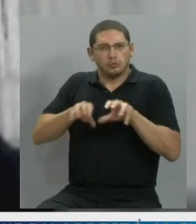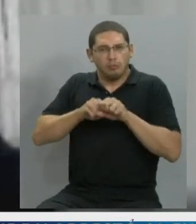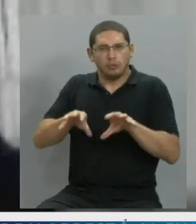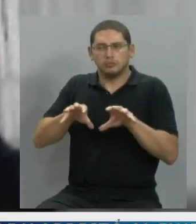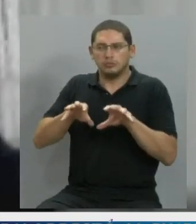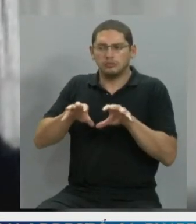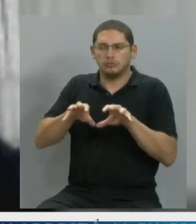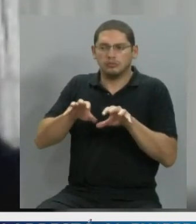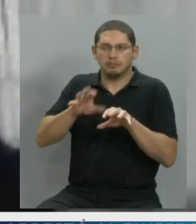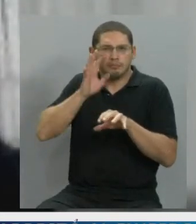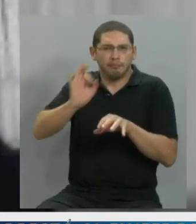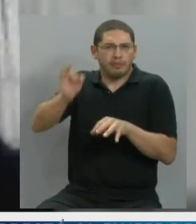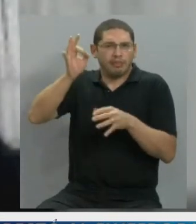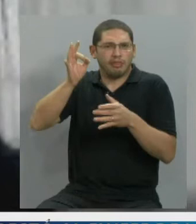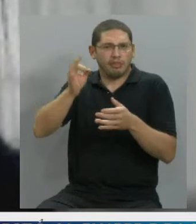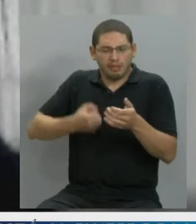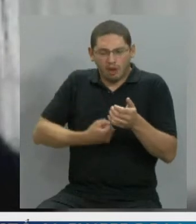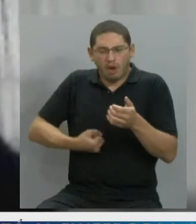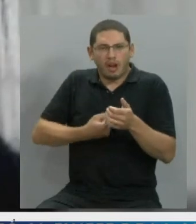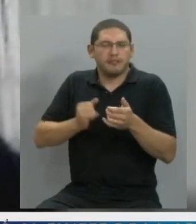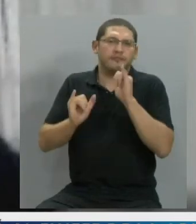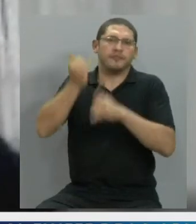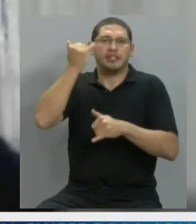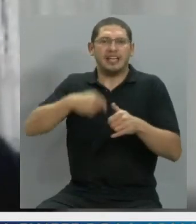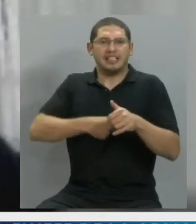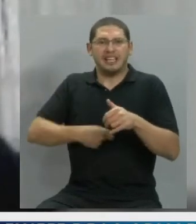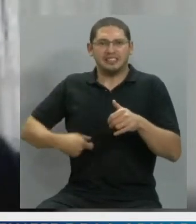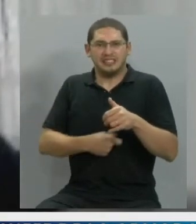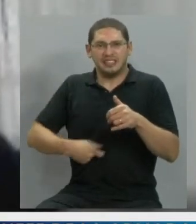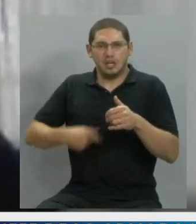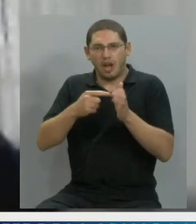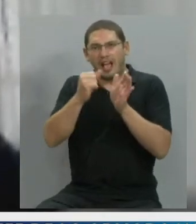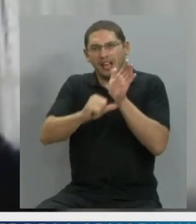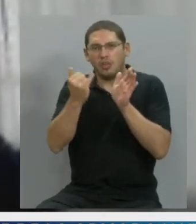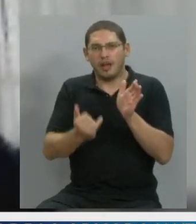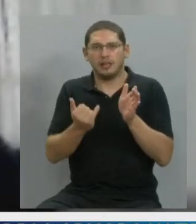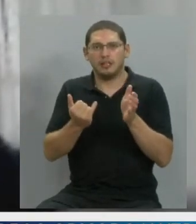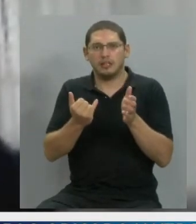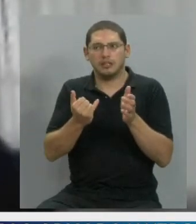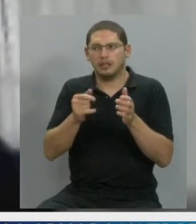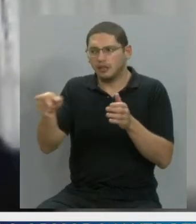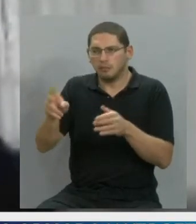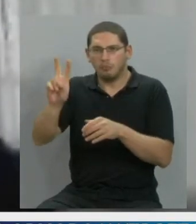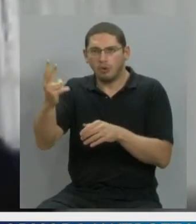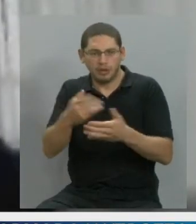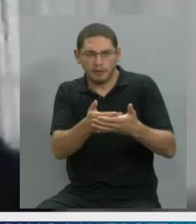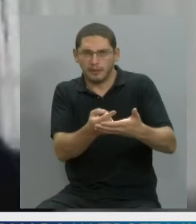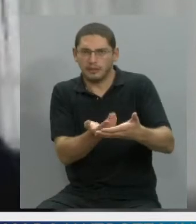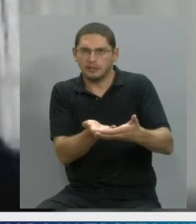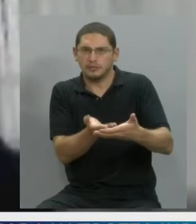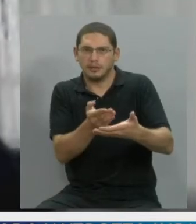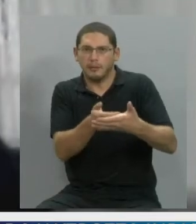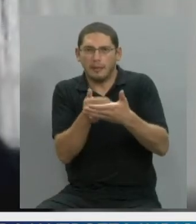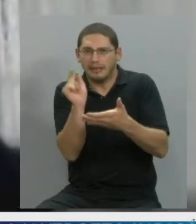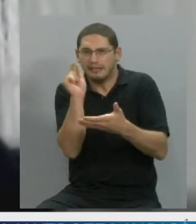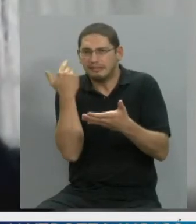con una simple ecografía se hubieran dado cuenta que le perforaron el intestino. Ella falleció dejando un bebé recién nacido. Silvana,